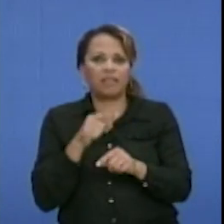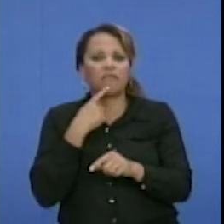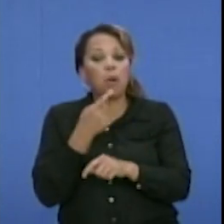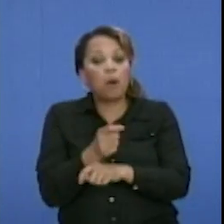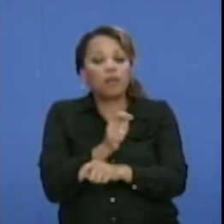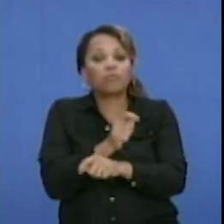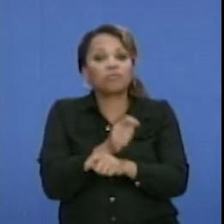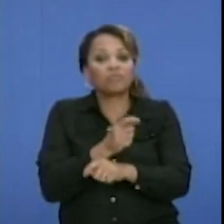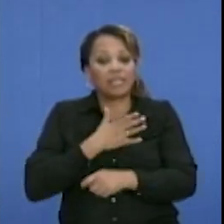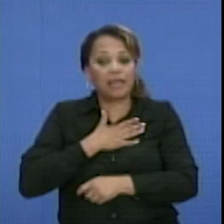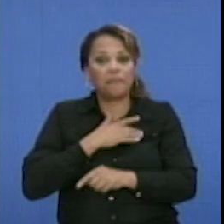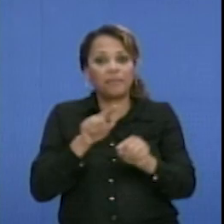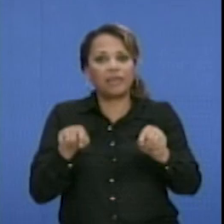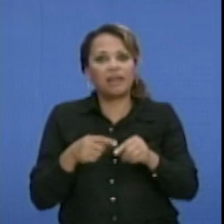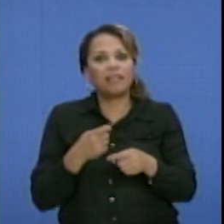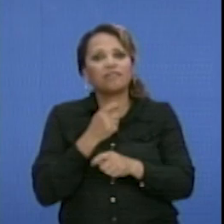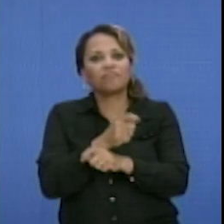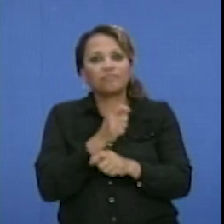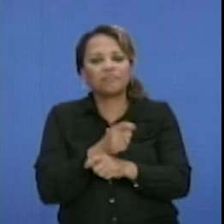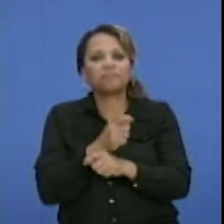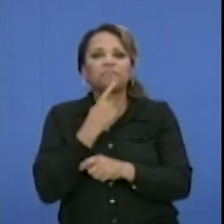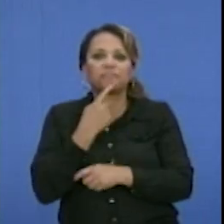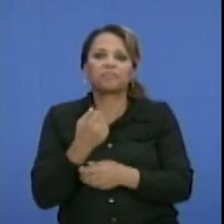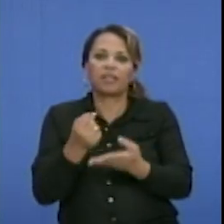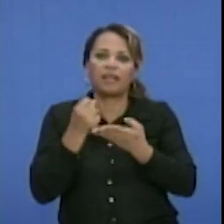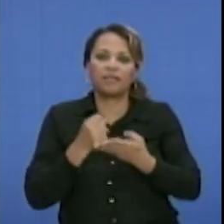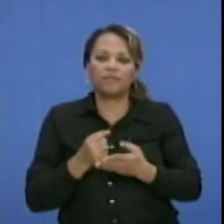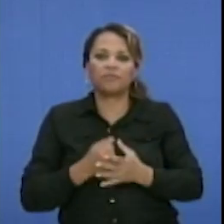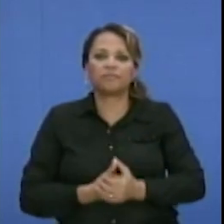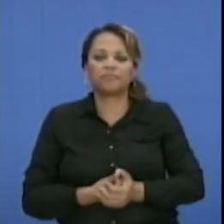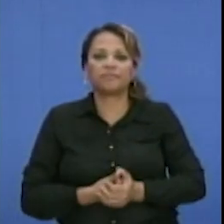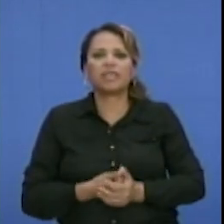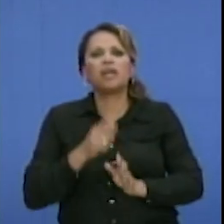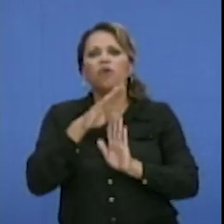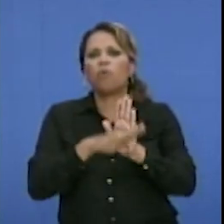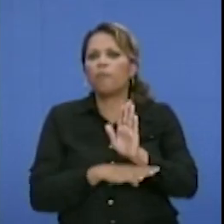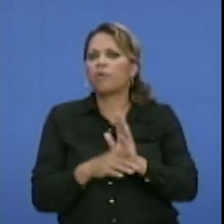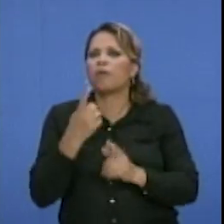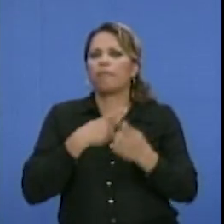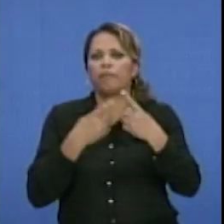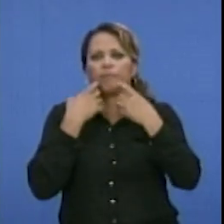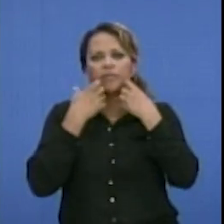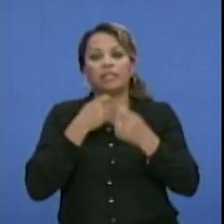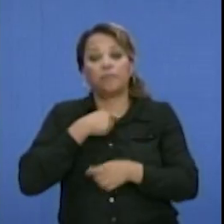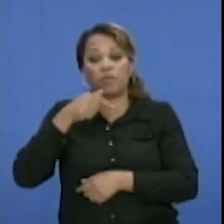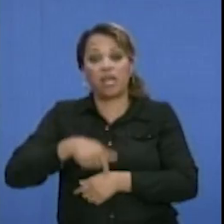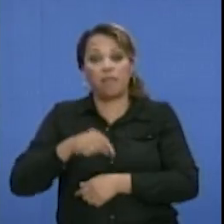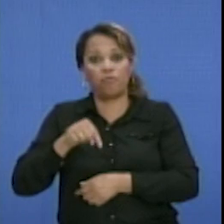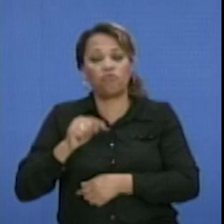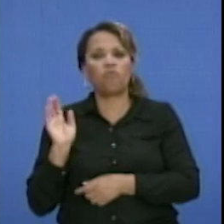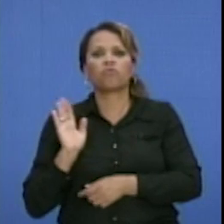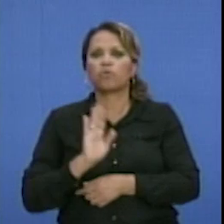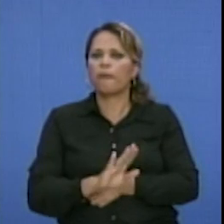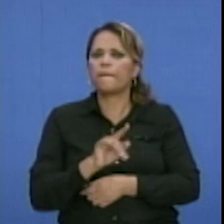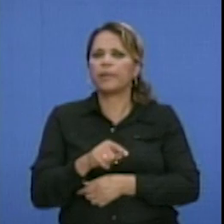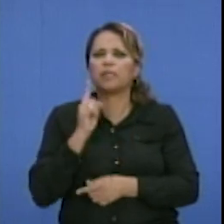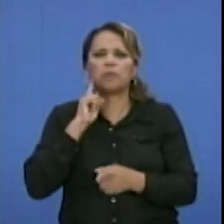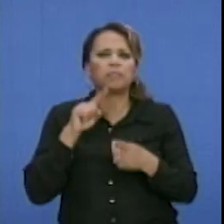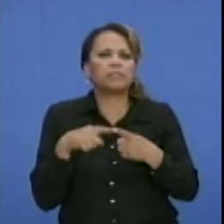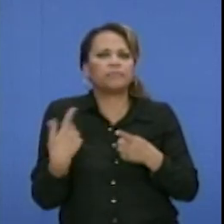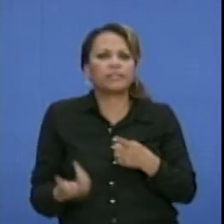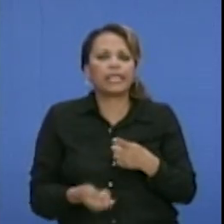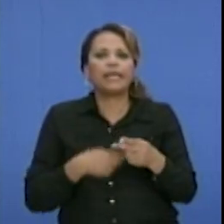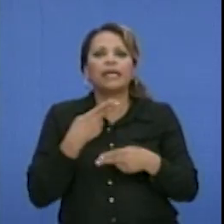a mi área y le aporta personalidad sobre todo. Considero que es un programa muy transversal. Por ejemplo, aquí yo vine con el fin de